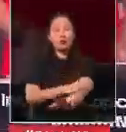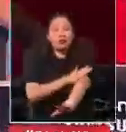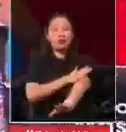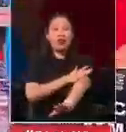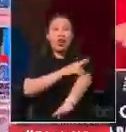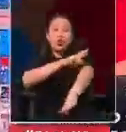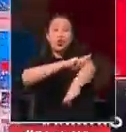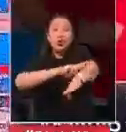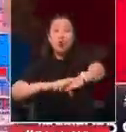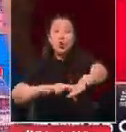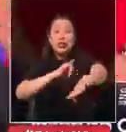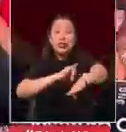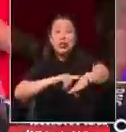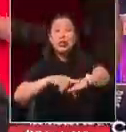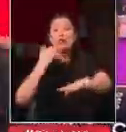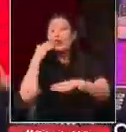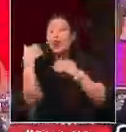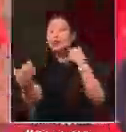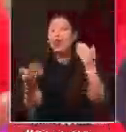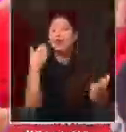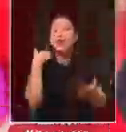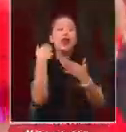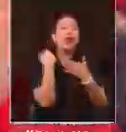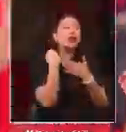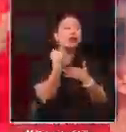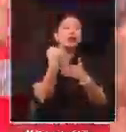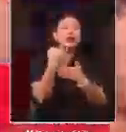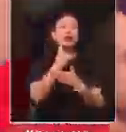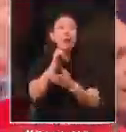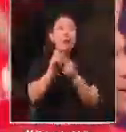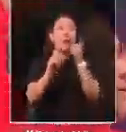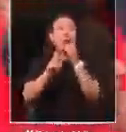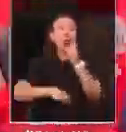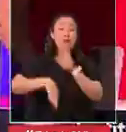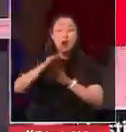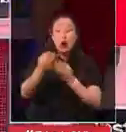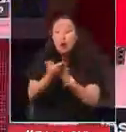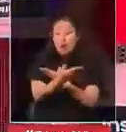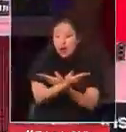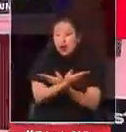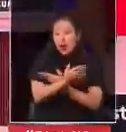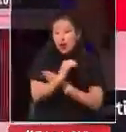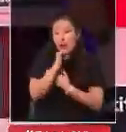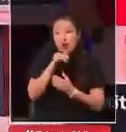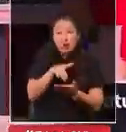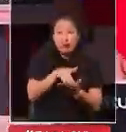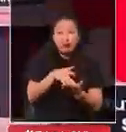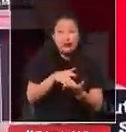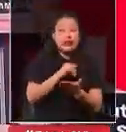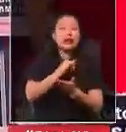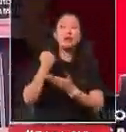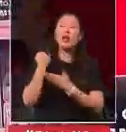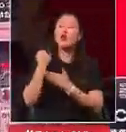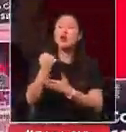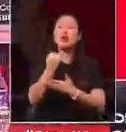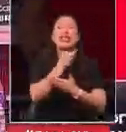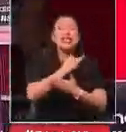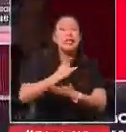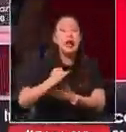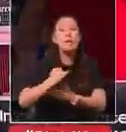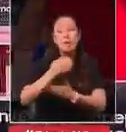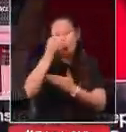siempre generoso. La gente más humilde. Es la gente que siempre ha tenido una mano para ayudar a los demás.